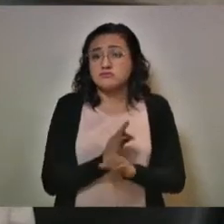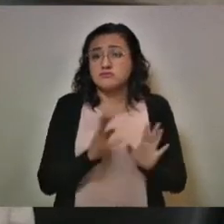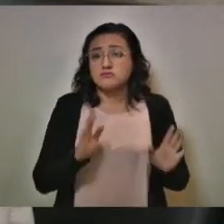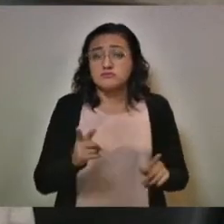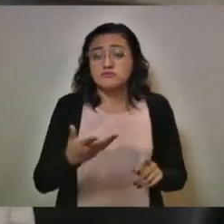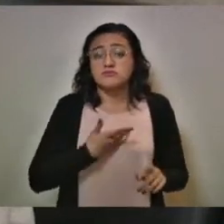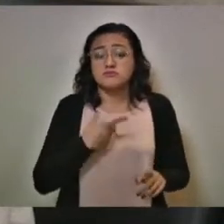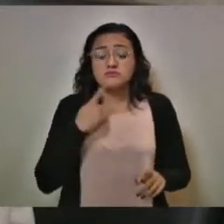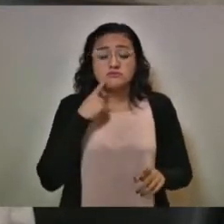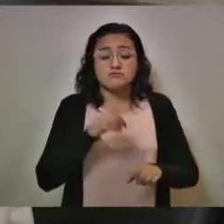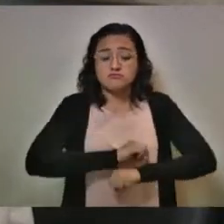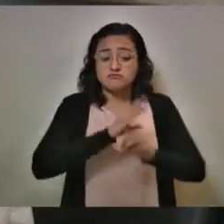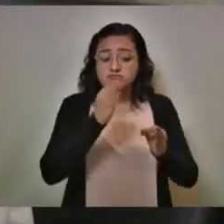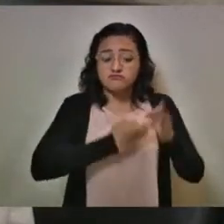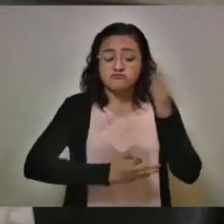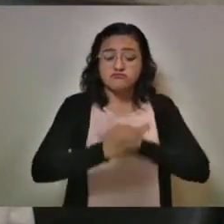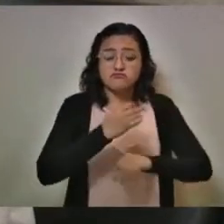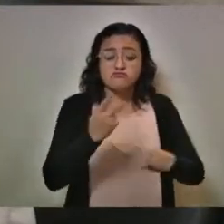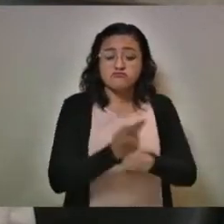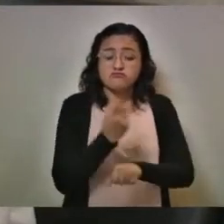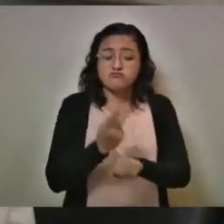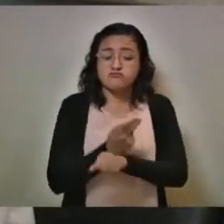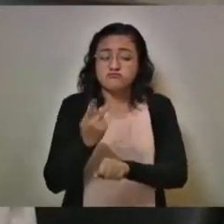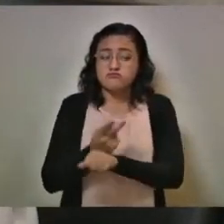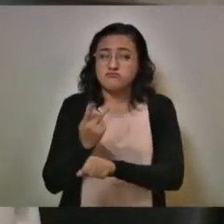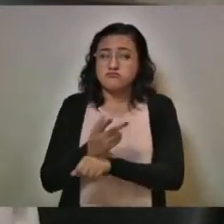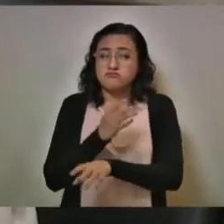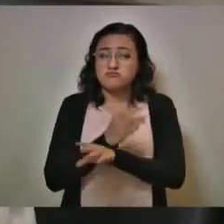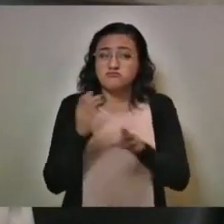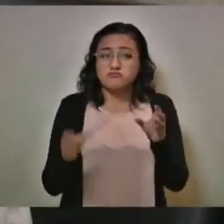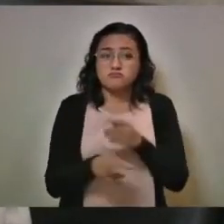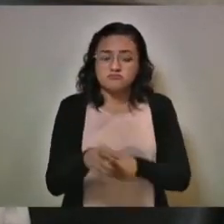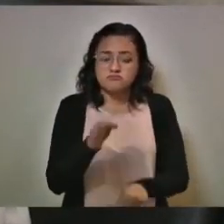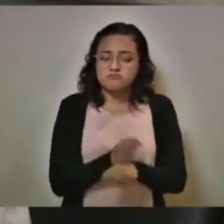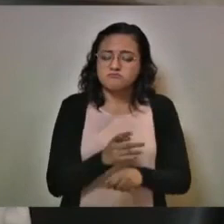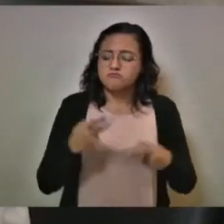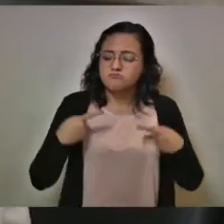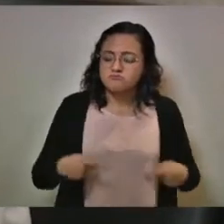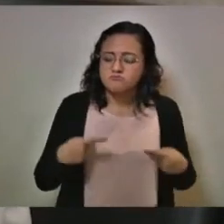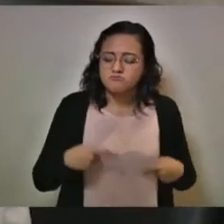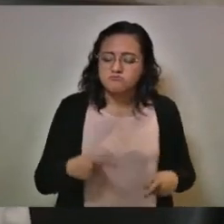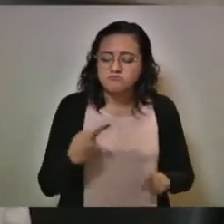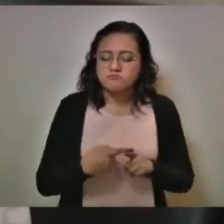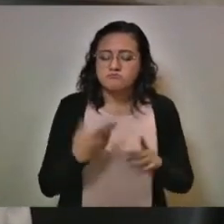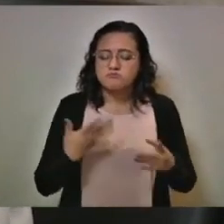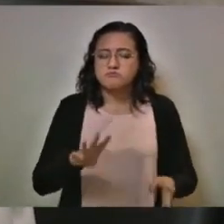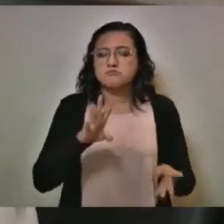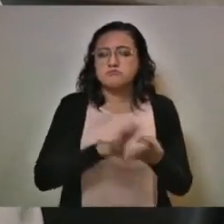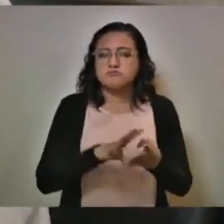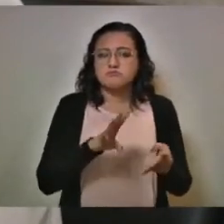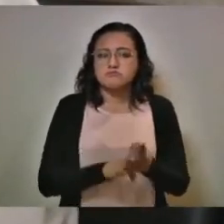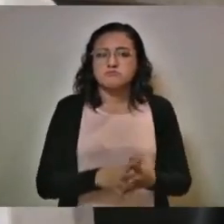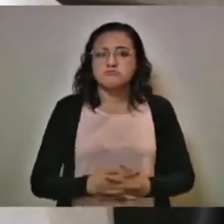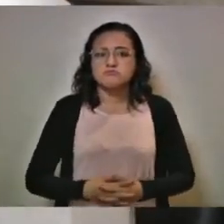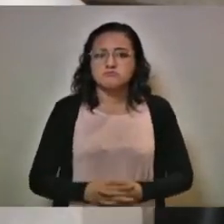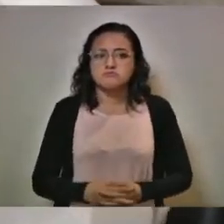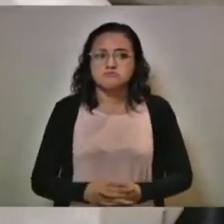donde tendrán que clarificar la situación de estas personas que han sido detenidas.